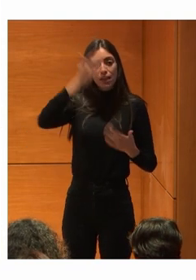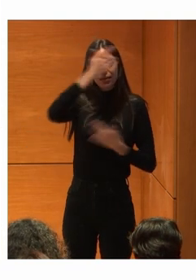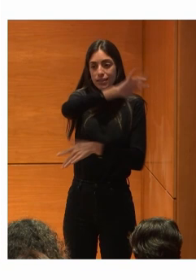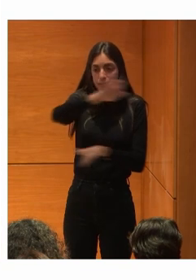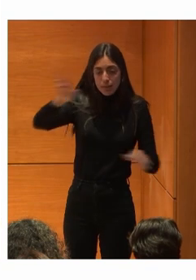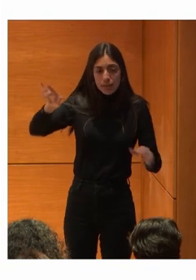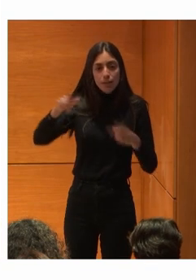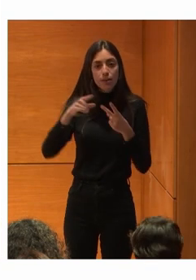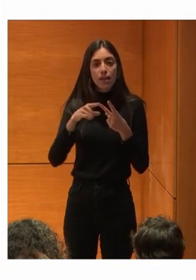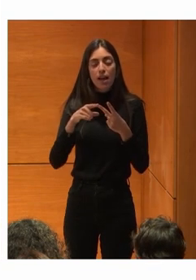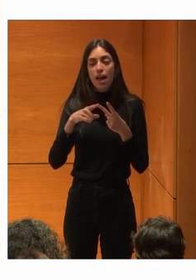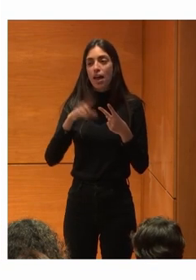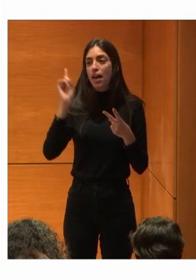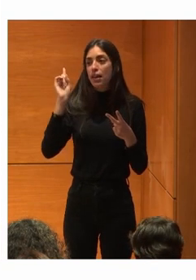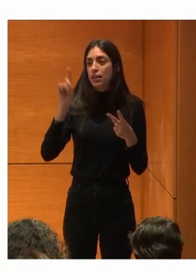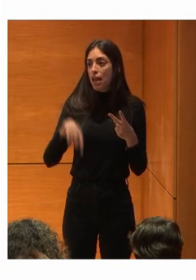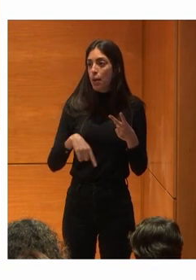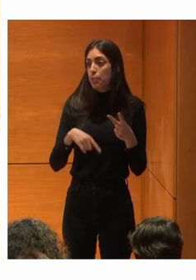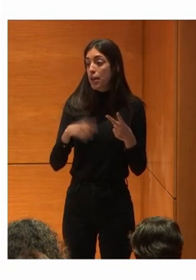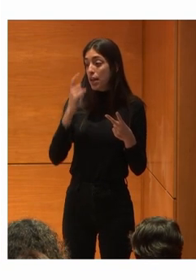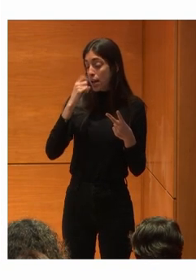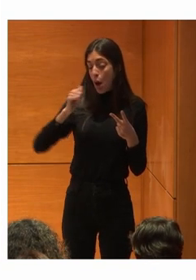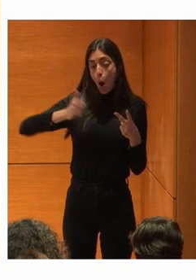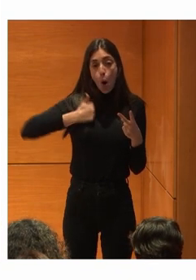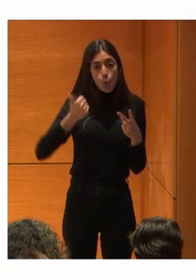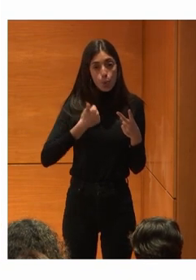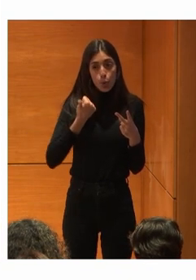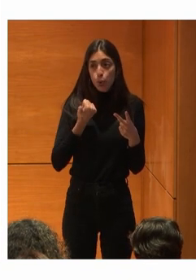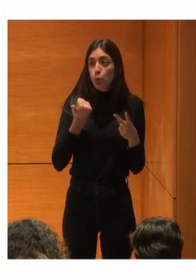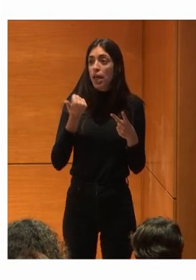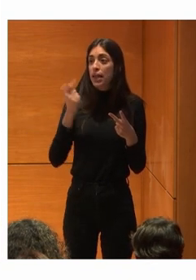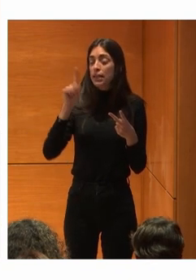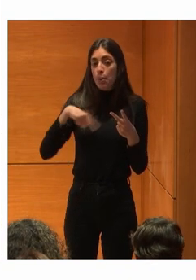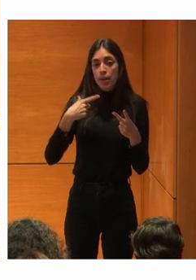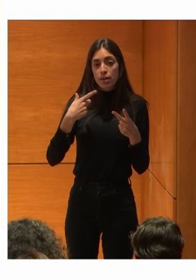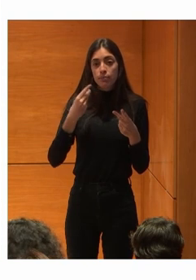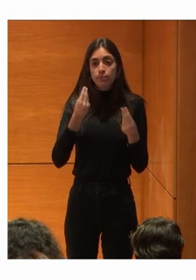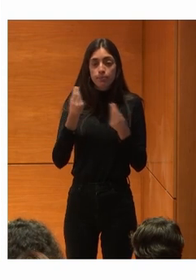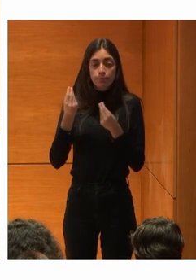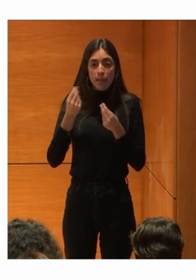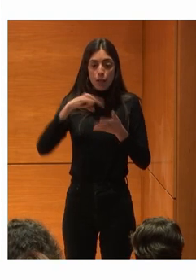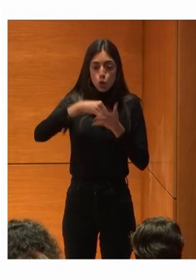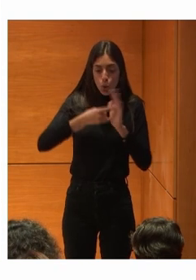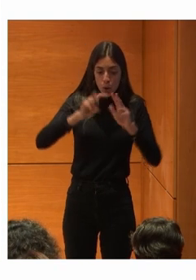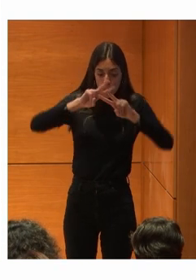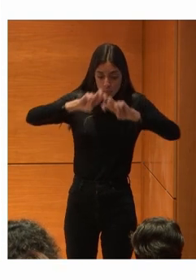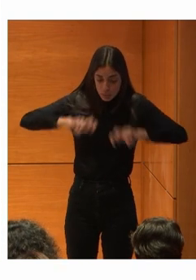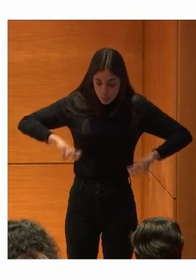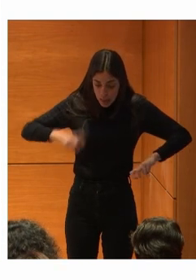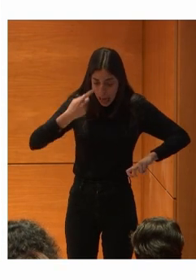Tomar también En las oportunidades Y la profundidad En las soluciones ¿No? Para